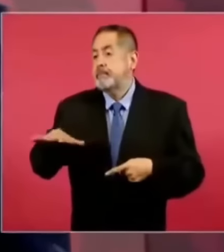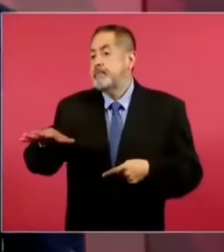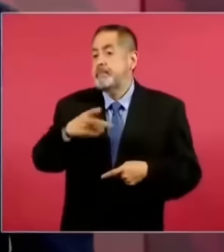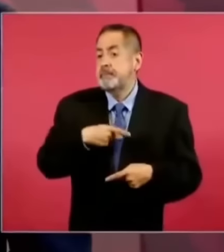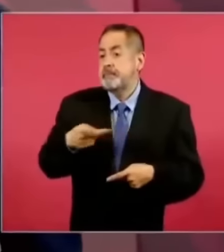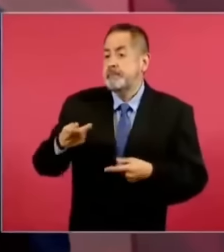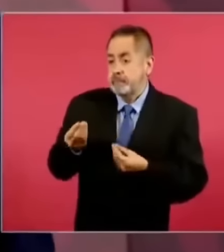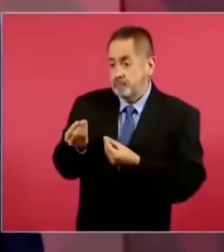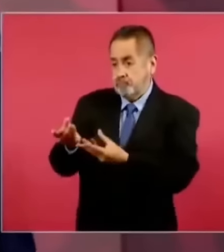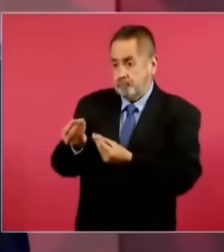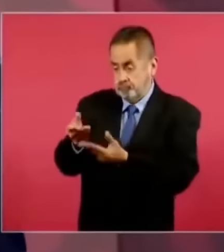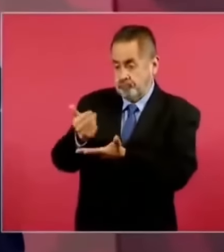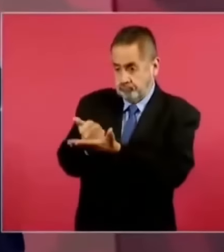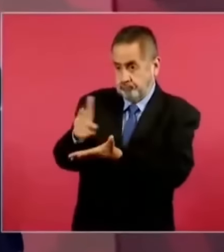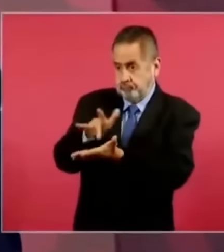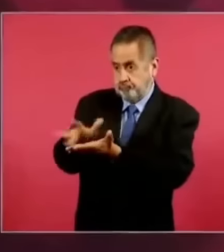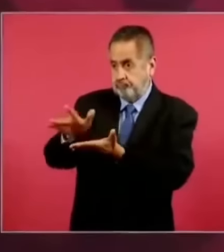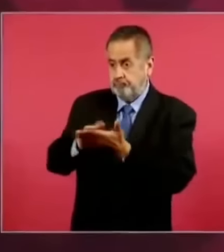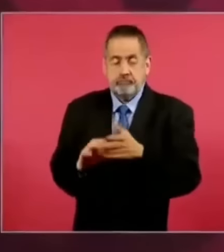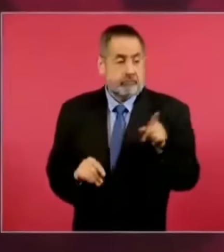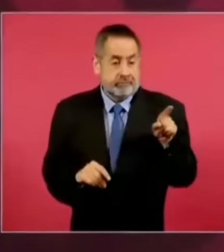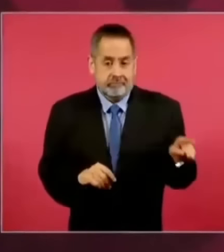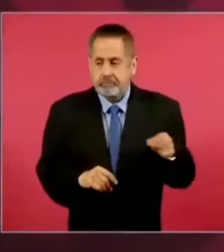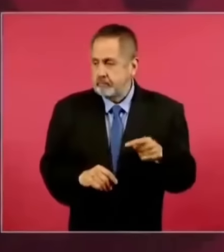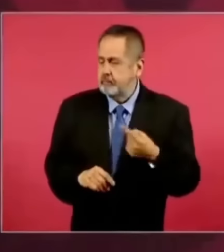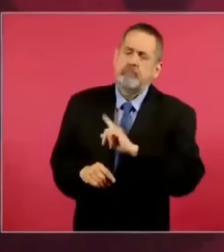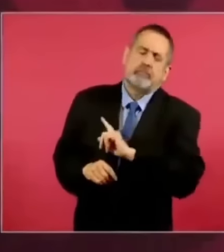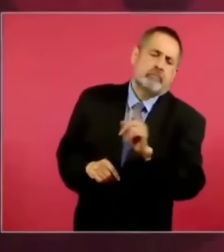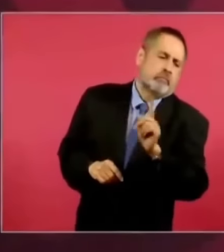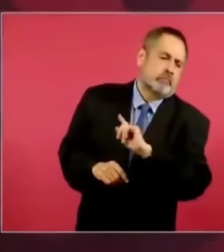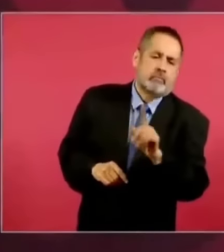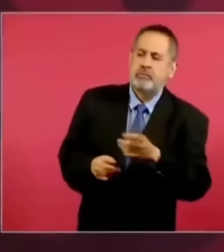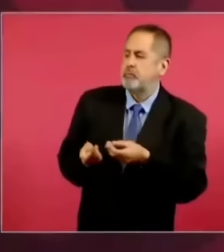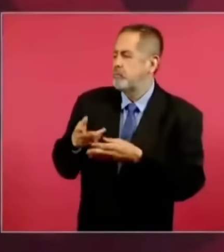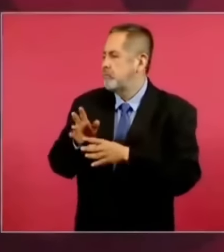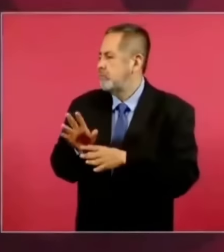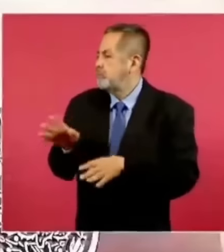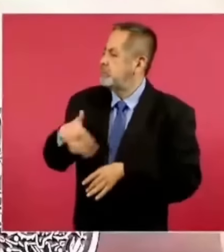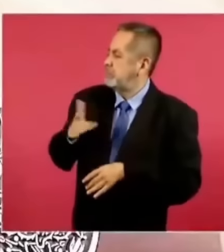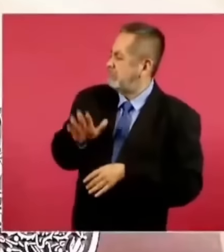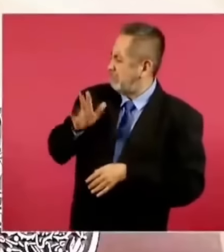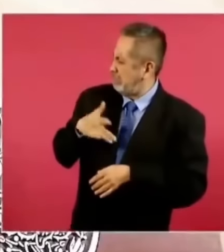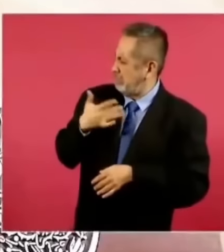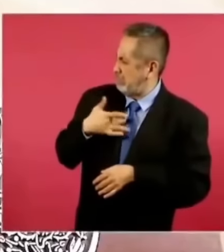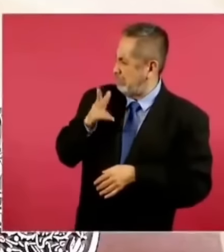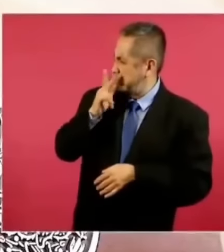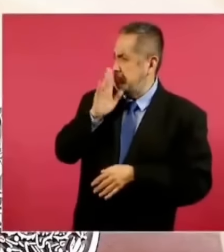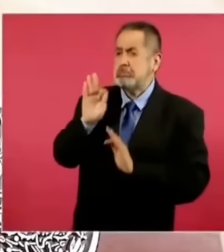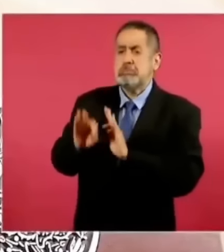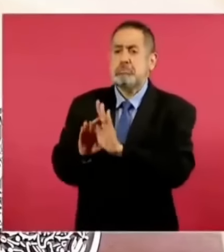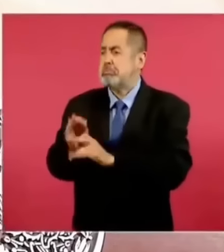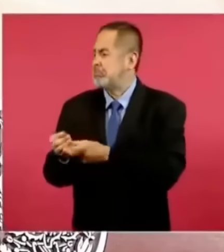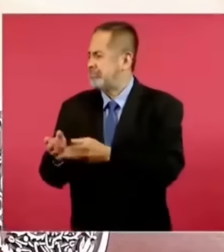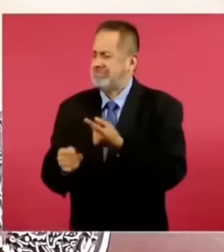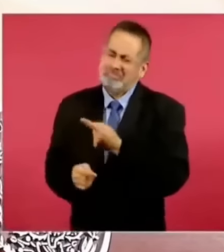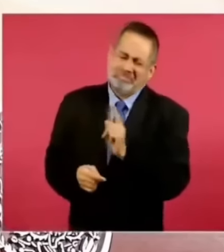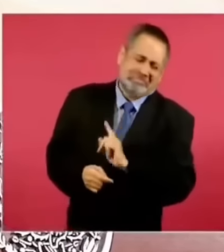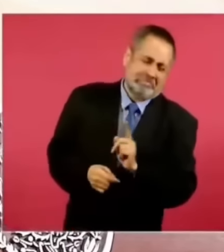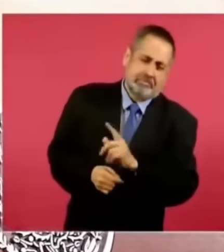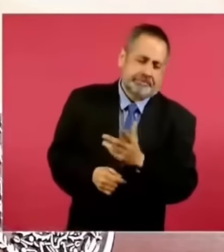llaman así, paternalismo, populismo. Y lo que